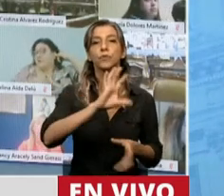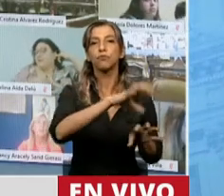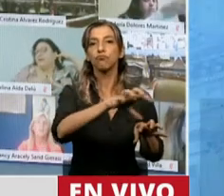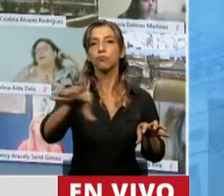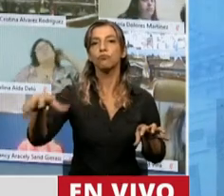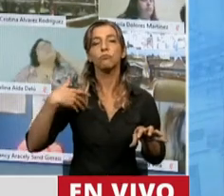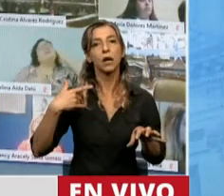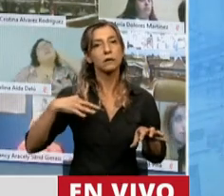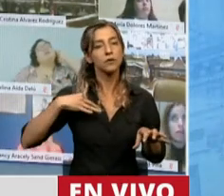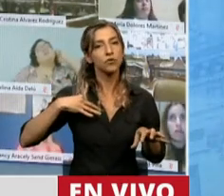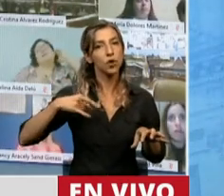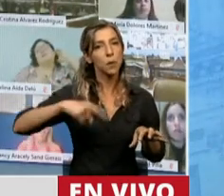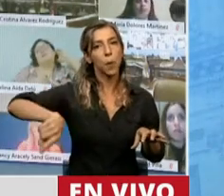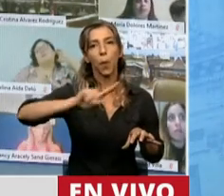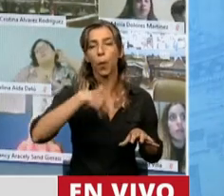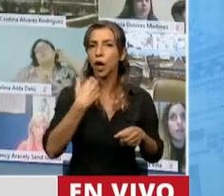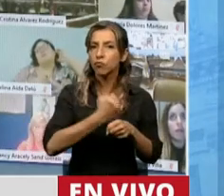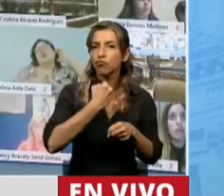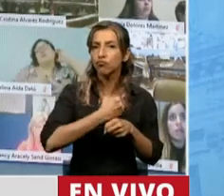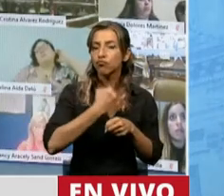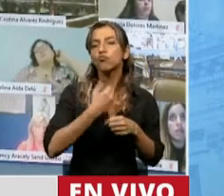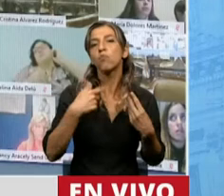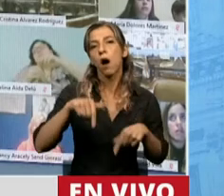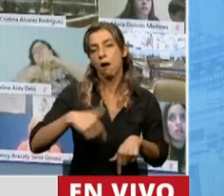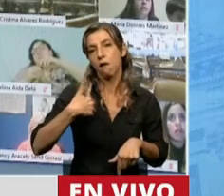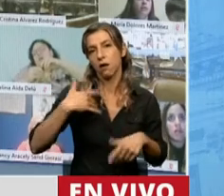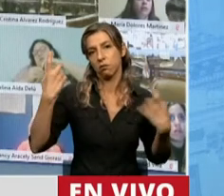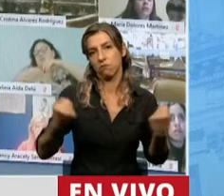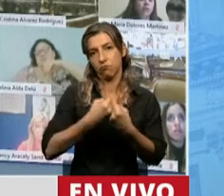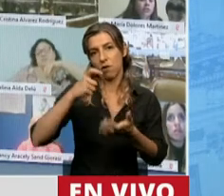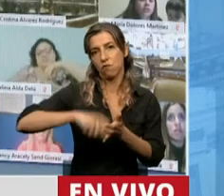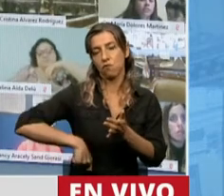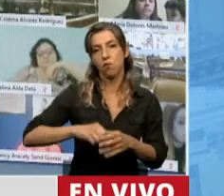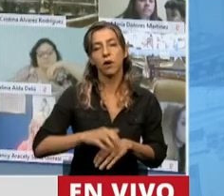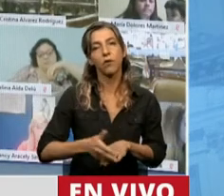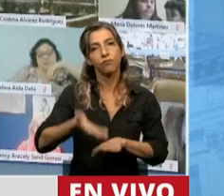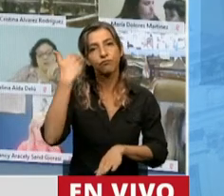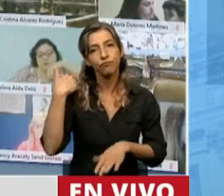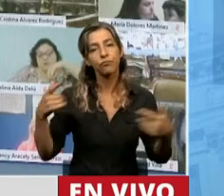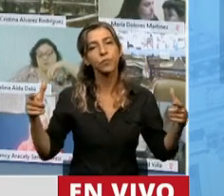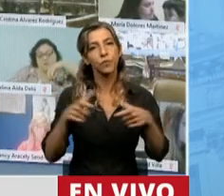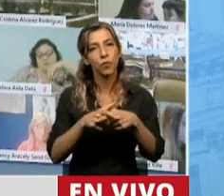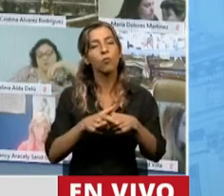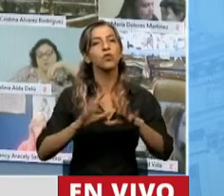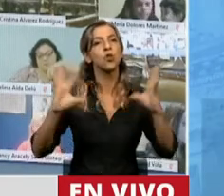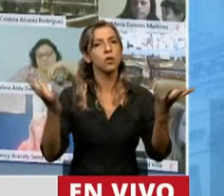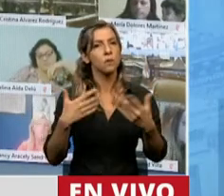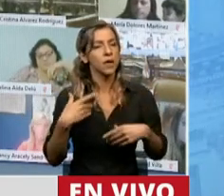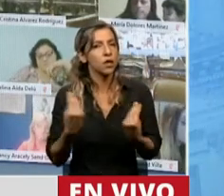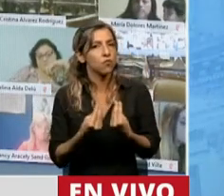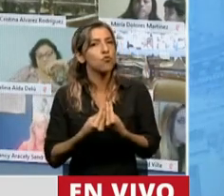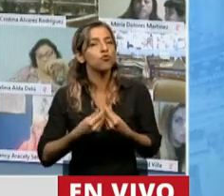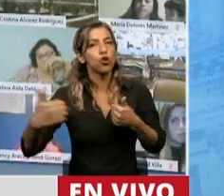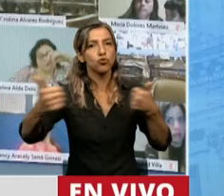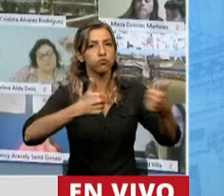trabajado mucho para que Argentina ratifique hoy este acuerdo. Nos han acompañado en la Comisión de Ambiente numerosos expositores, la mayoría